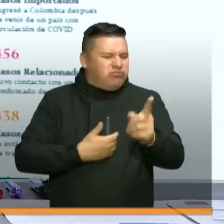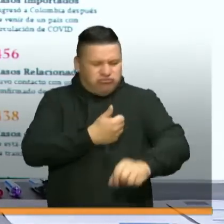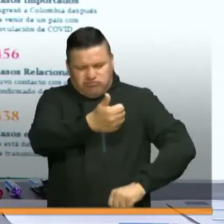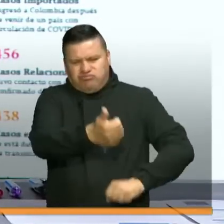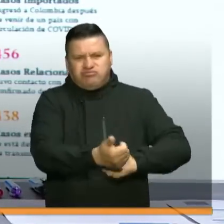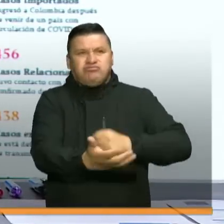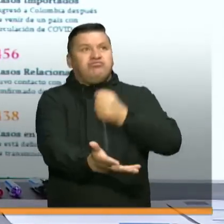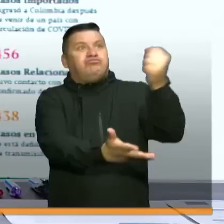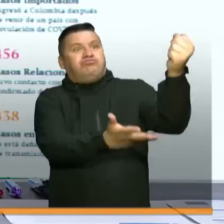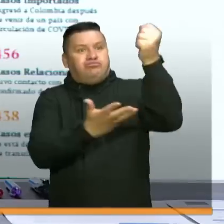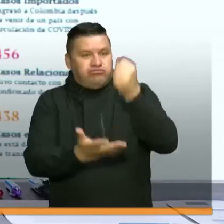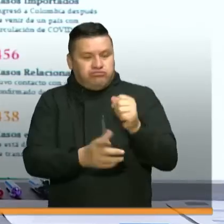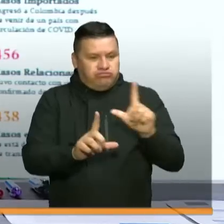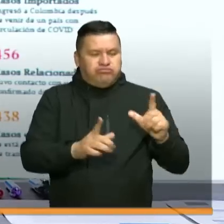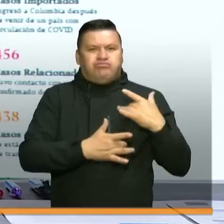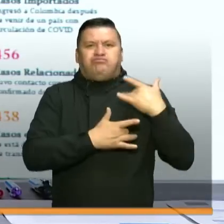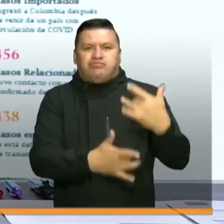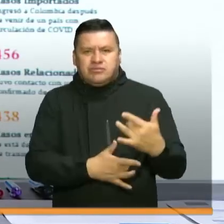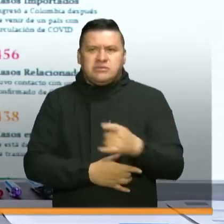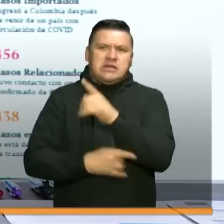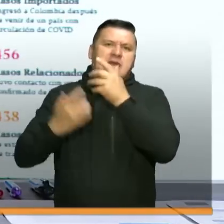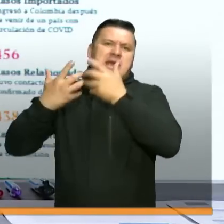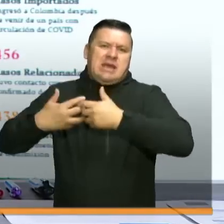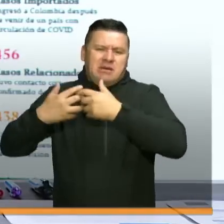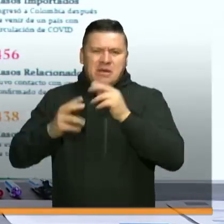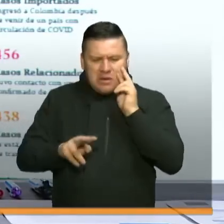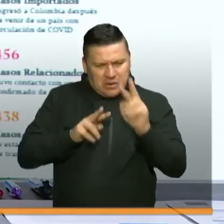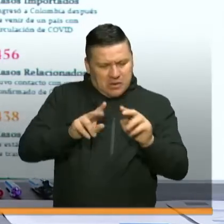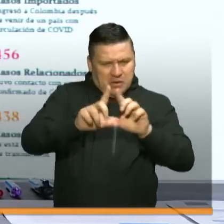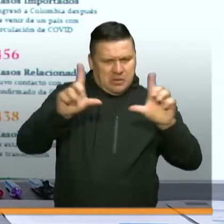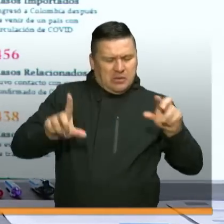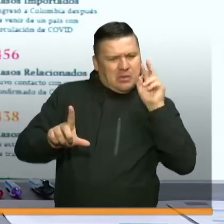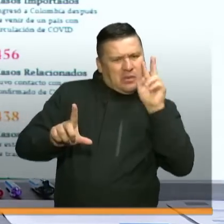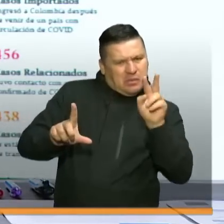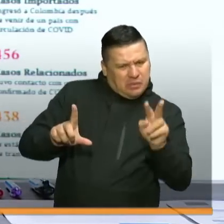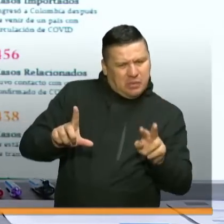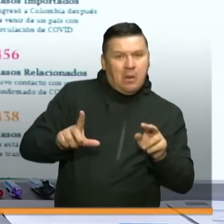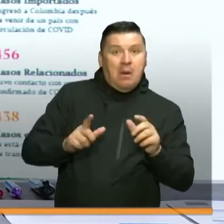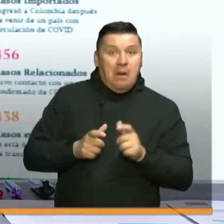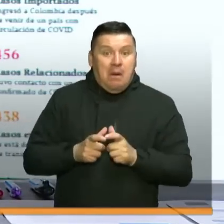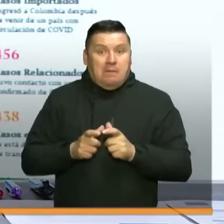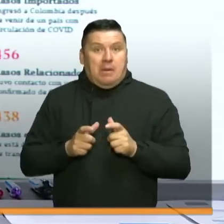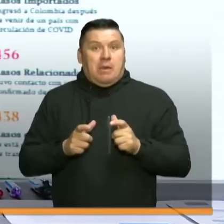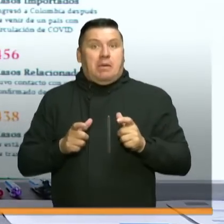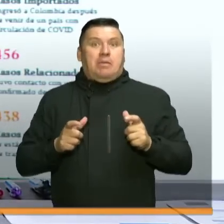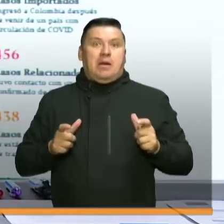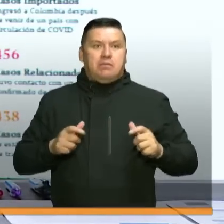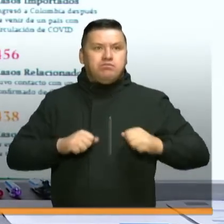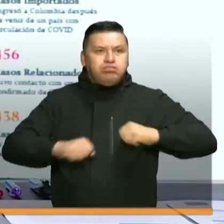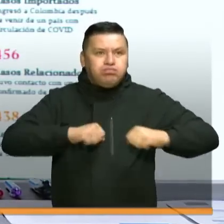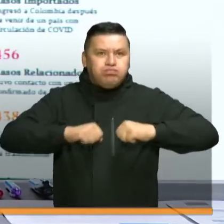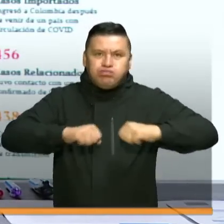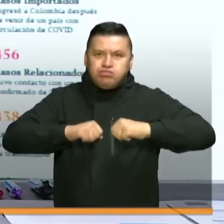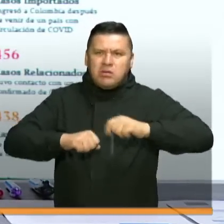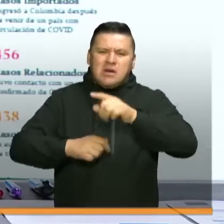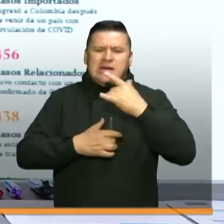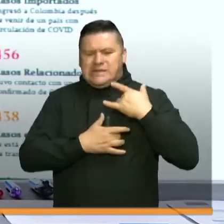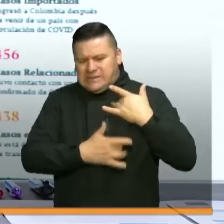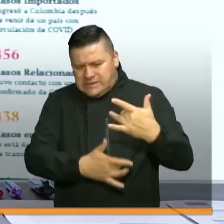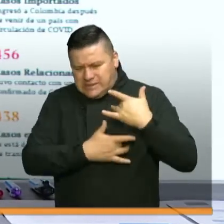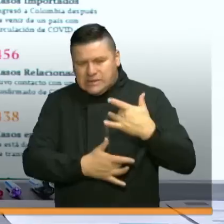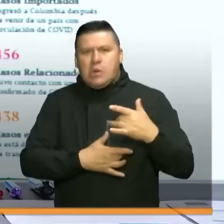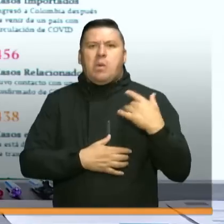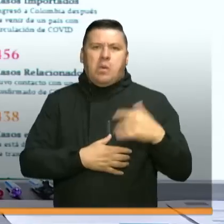importantes. Hemos visto también a empresas. Hemos visto realmente una creciente movilización de la solidaridad